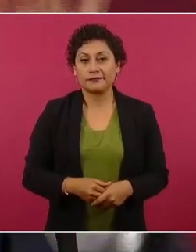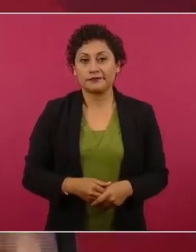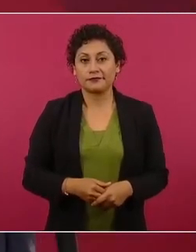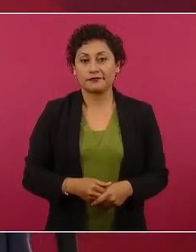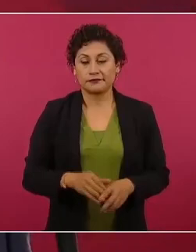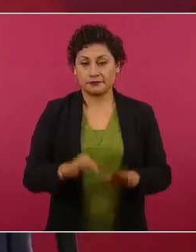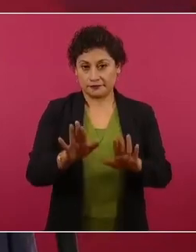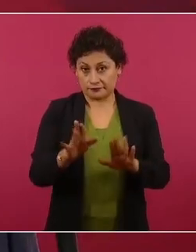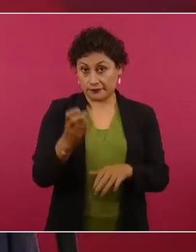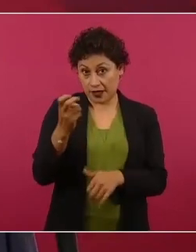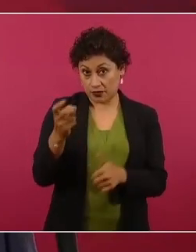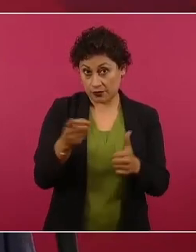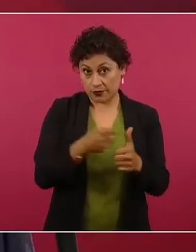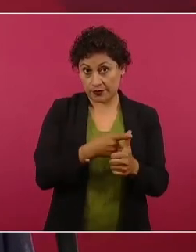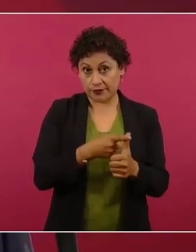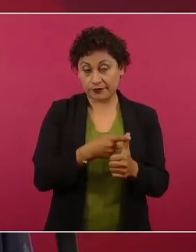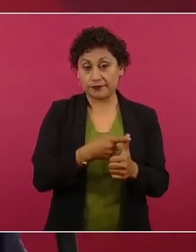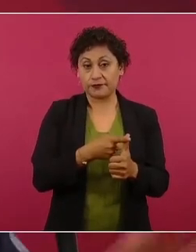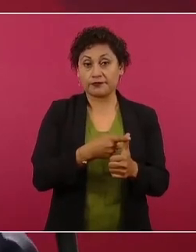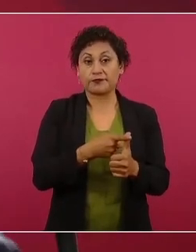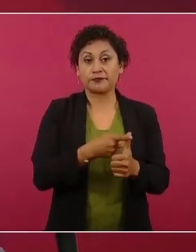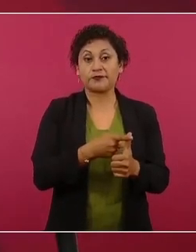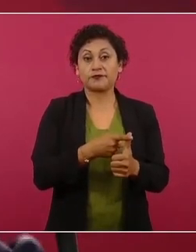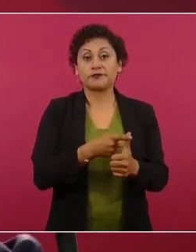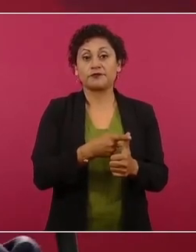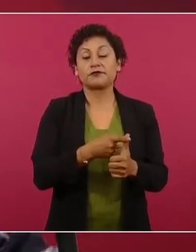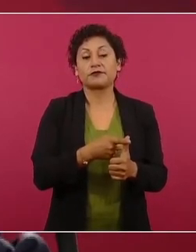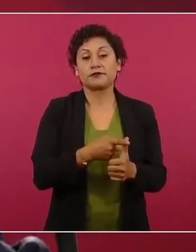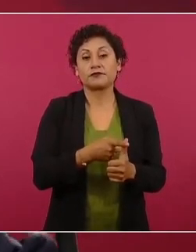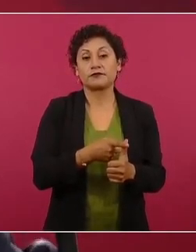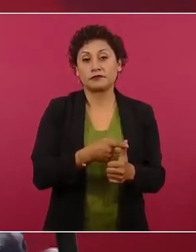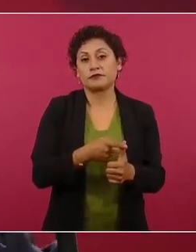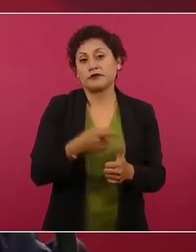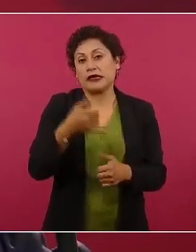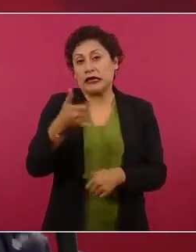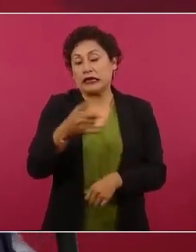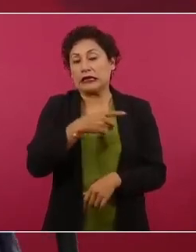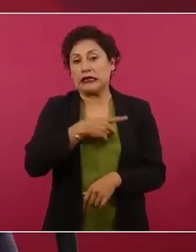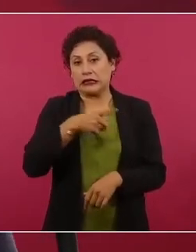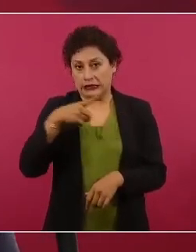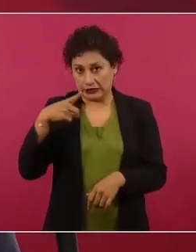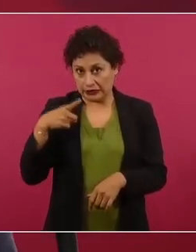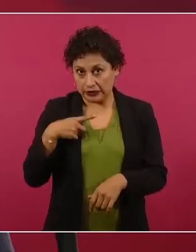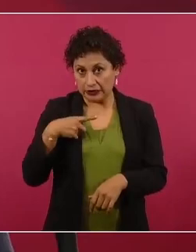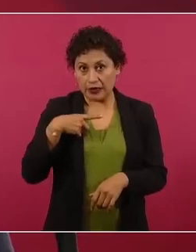Primero, y buscar los mecanismos de protección.